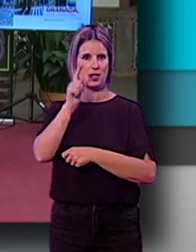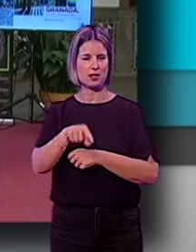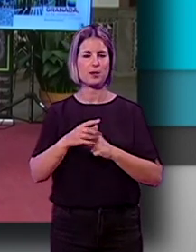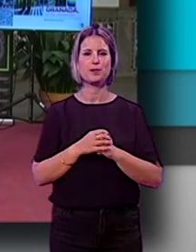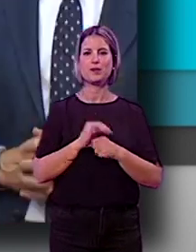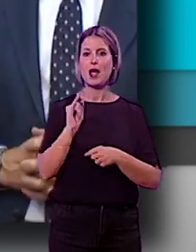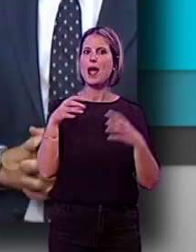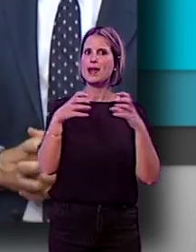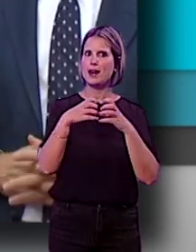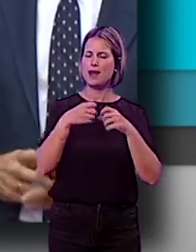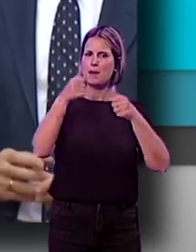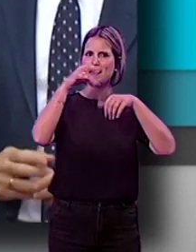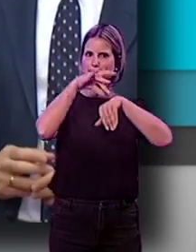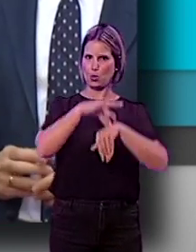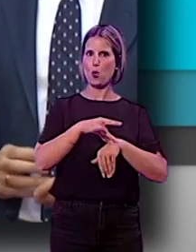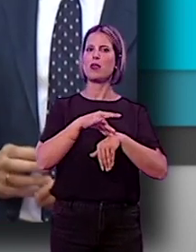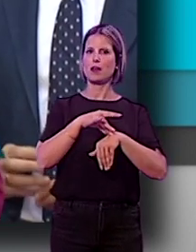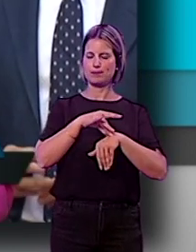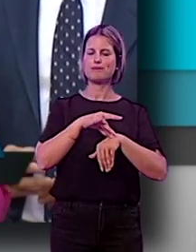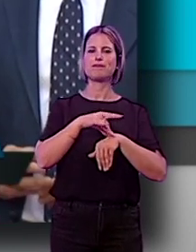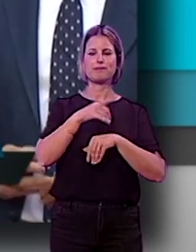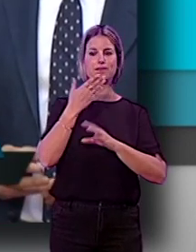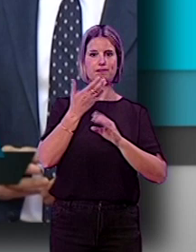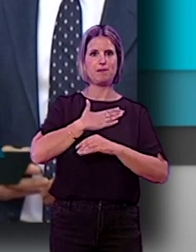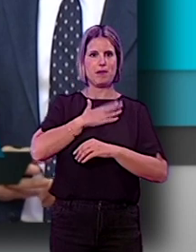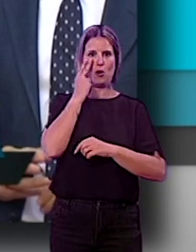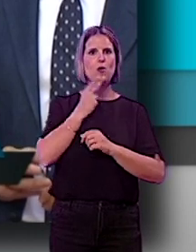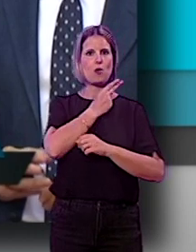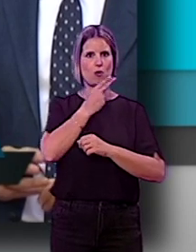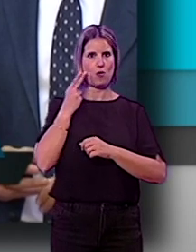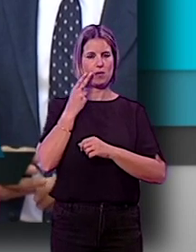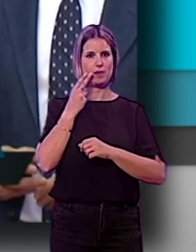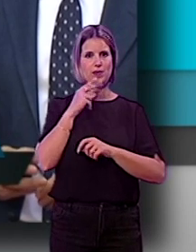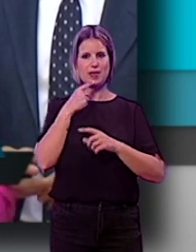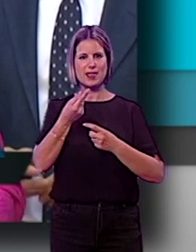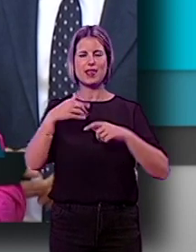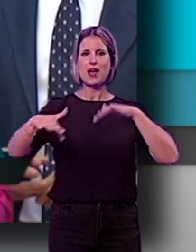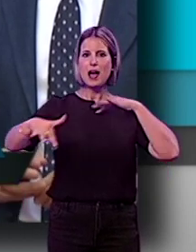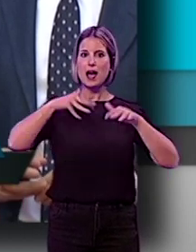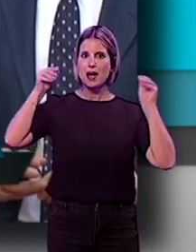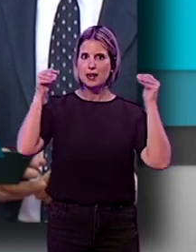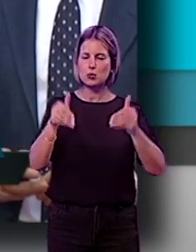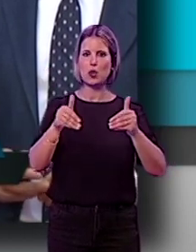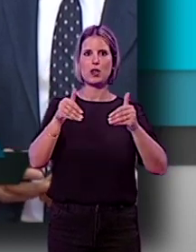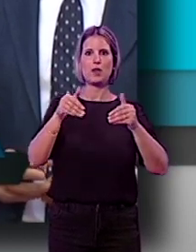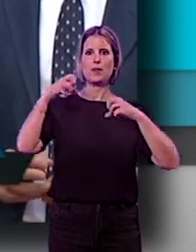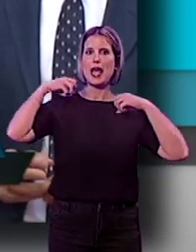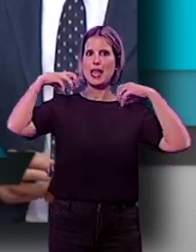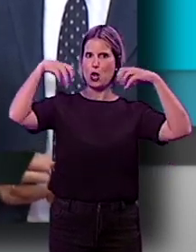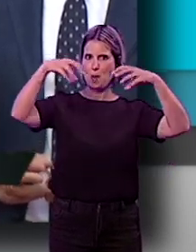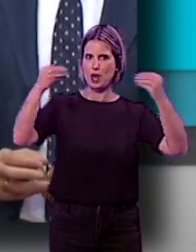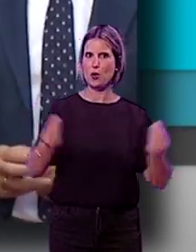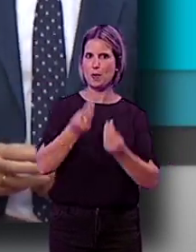Contar con una granada más segura era un compromiso, decía actuaciones para favorecer la iluminación,